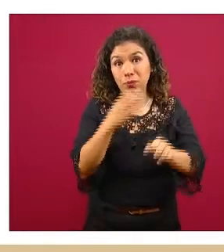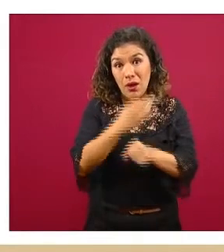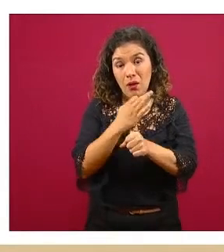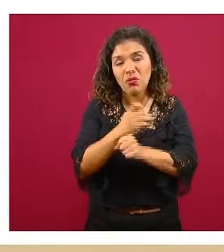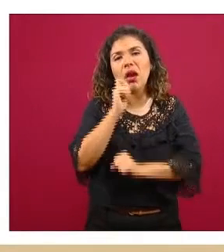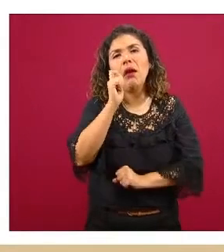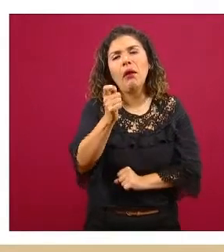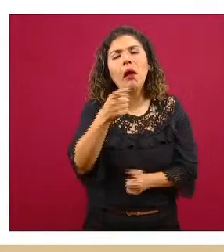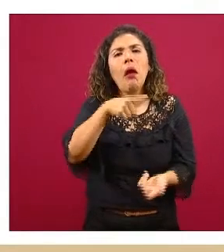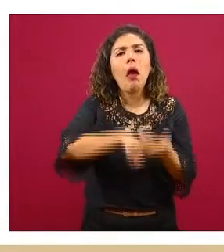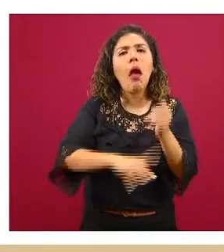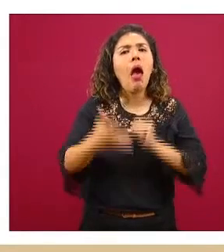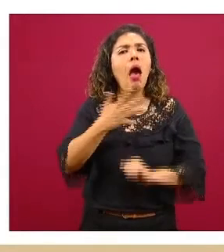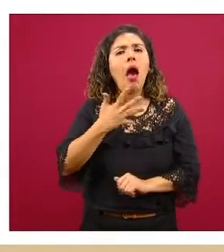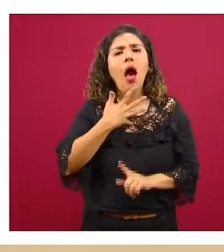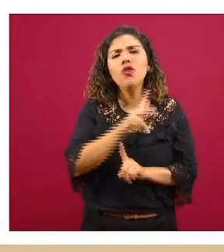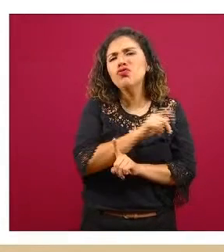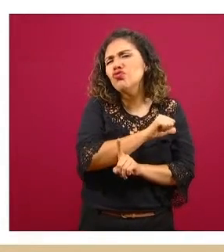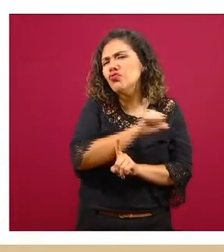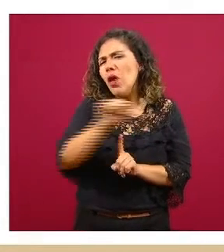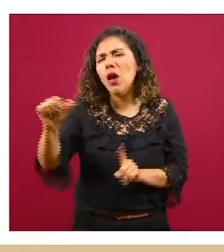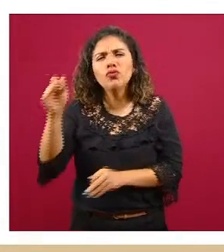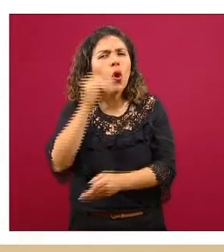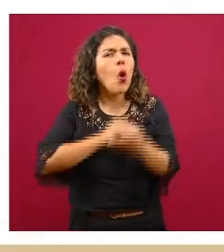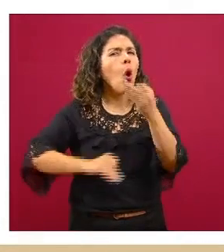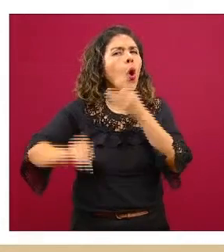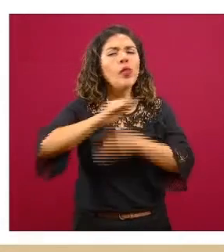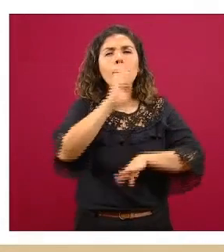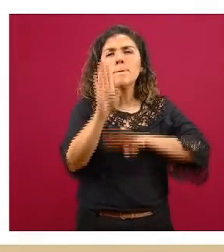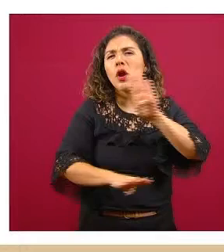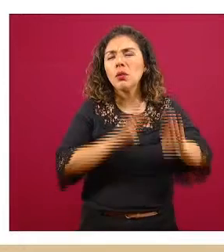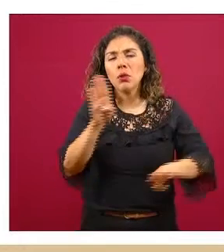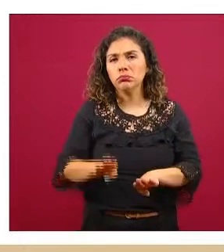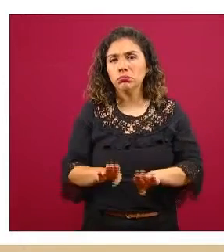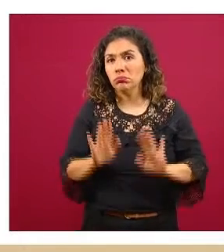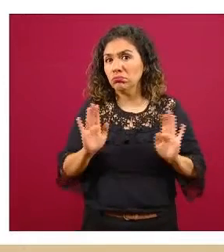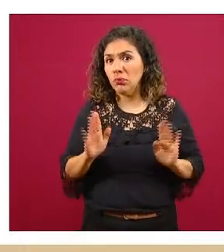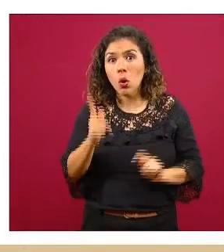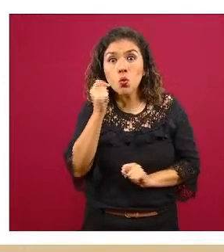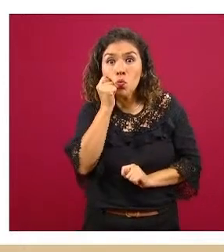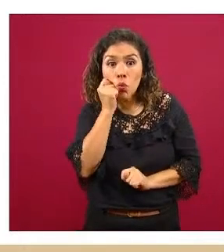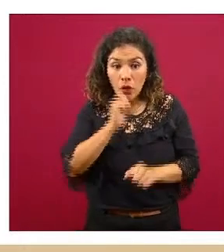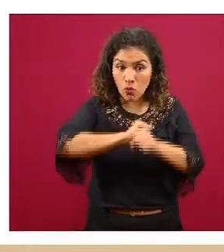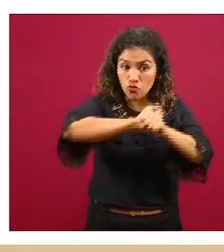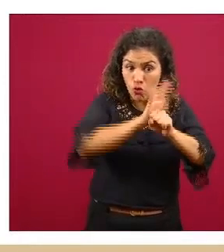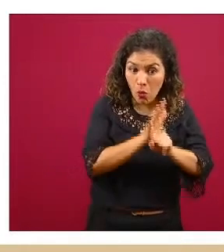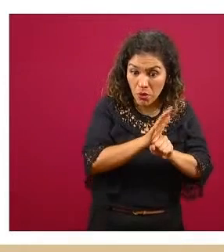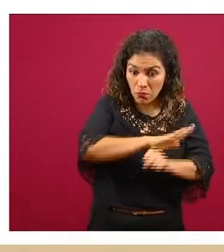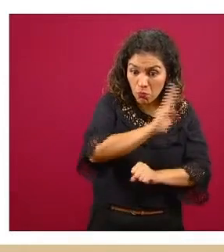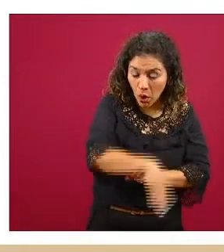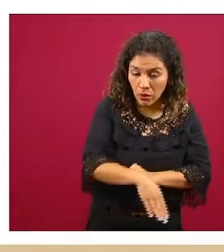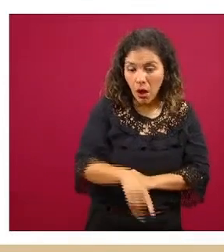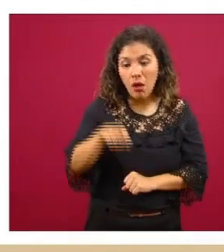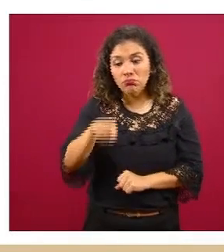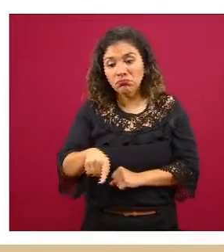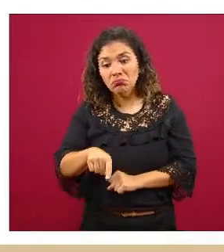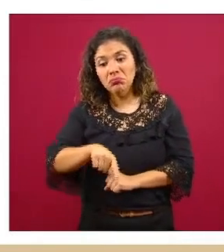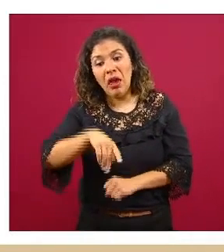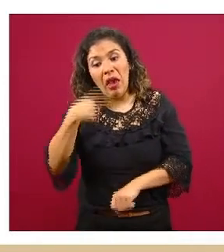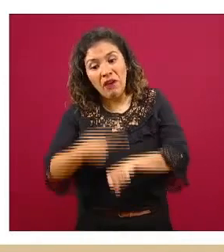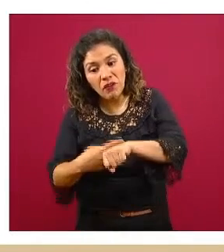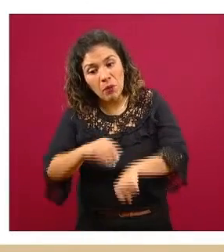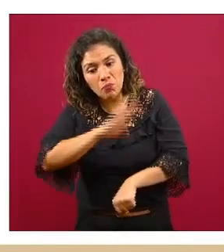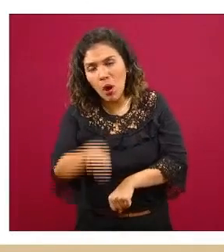es que son todas las defunciones no nos fijamos si son por COVID si son por otras causas son todas